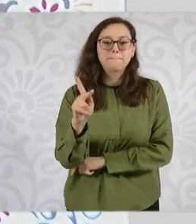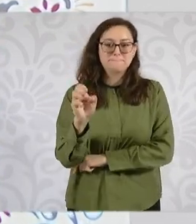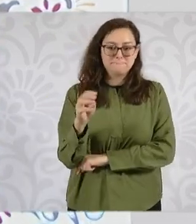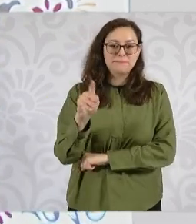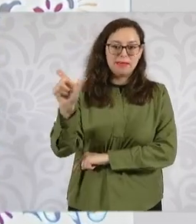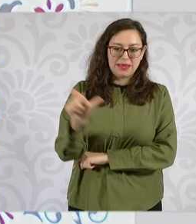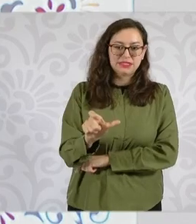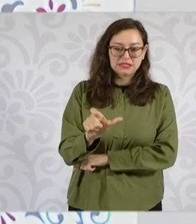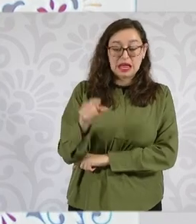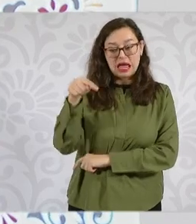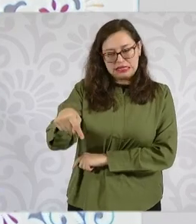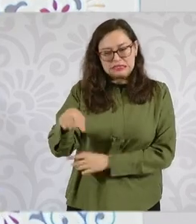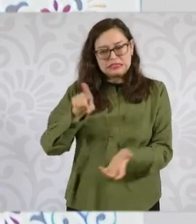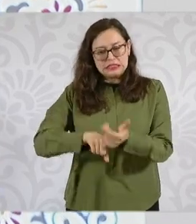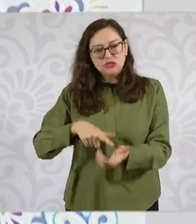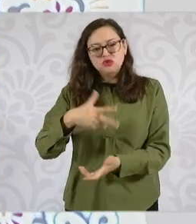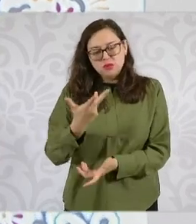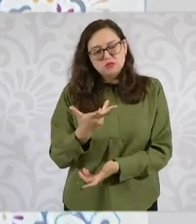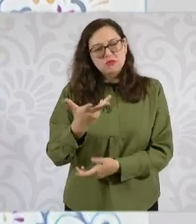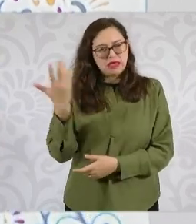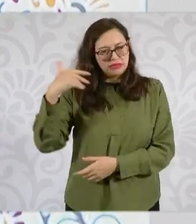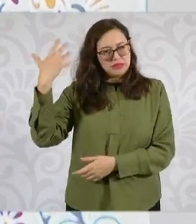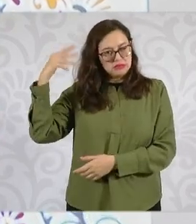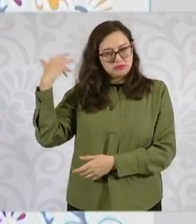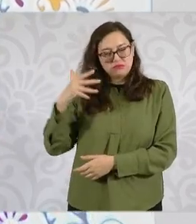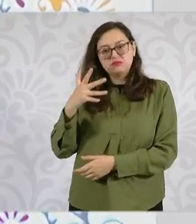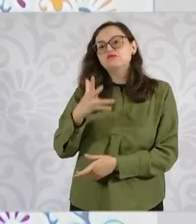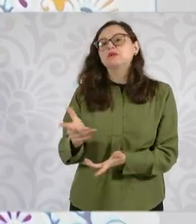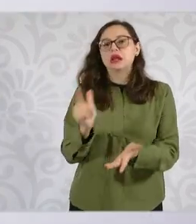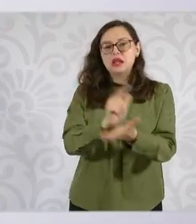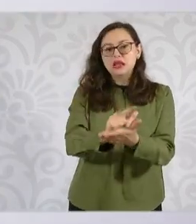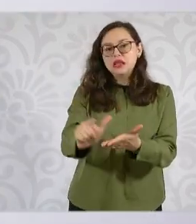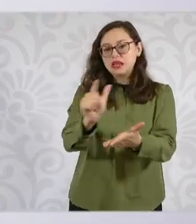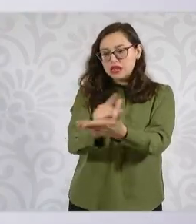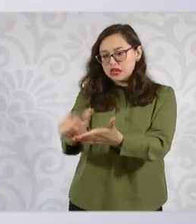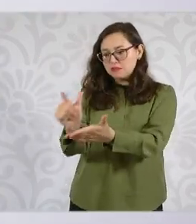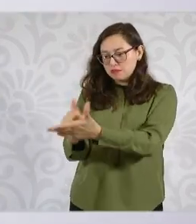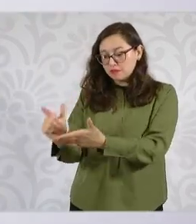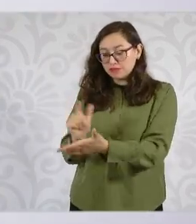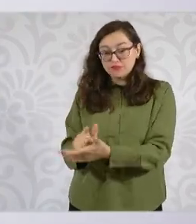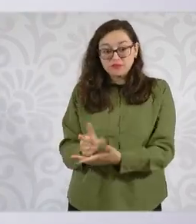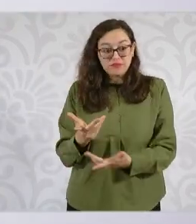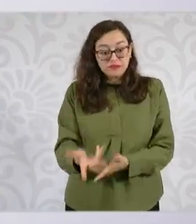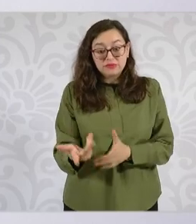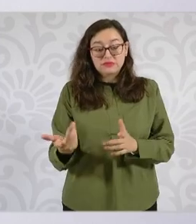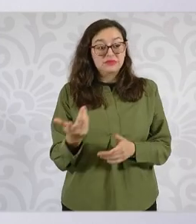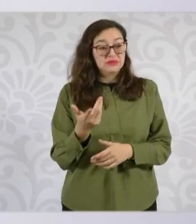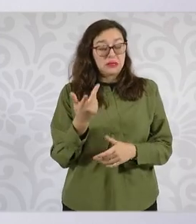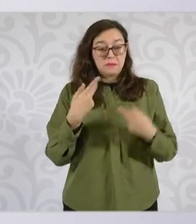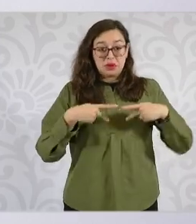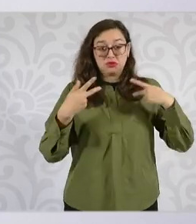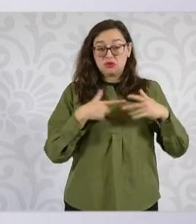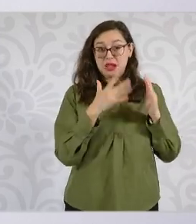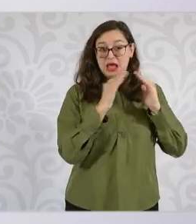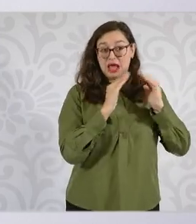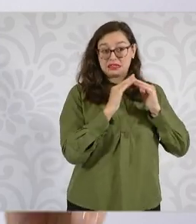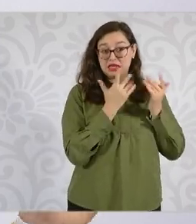contaminado y ahí se construyeron las viviendas de campamentos que estaban desde 1985.